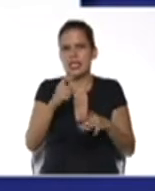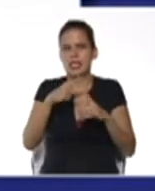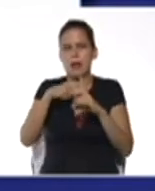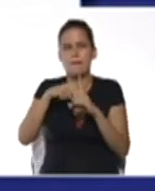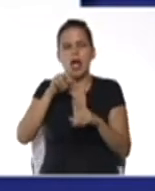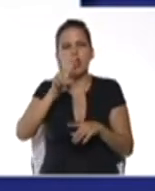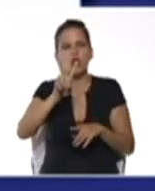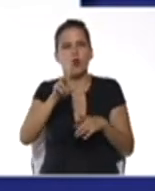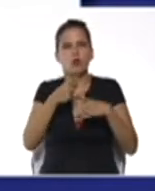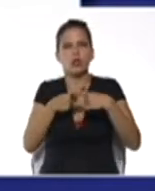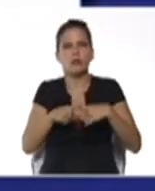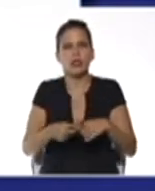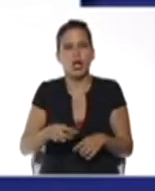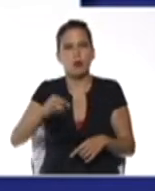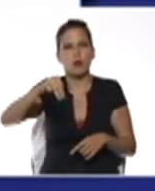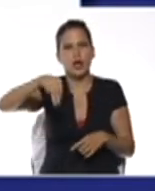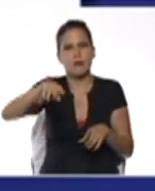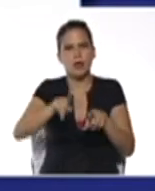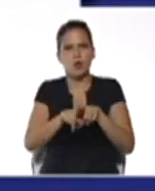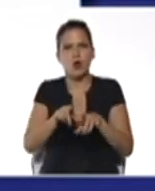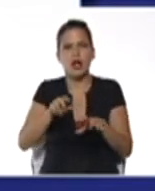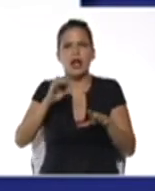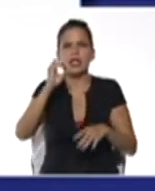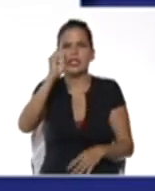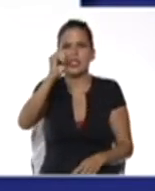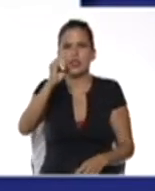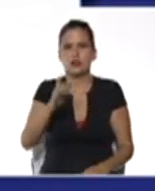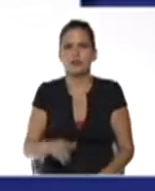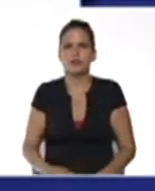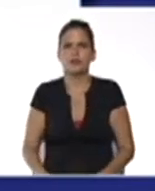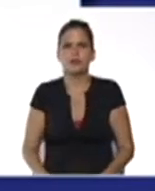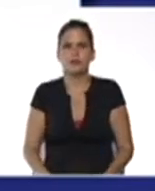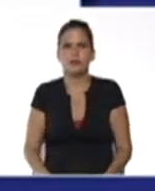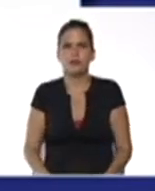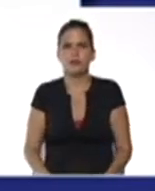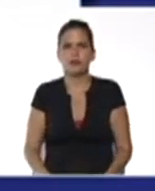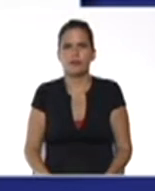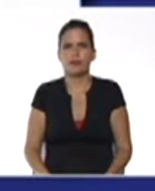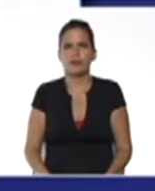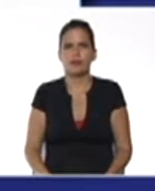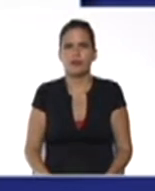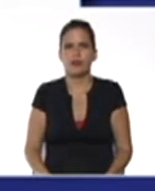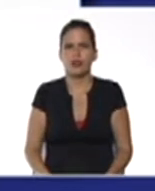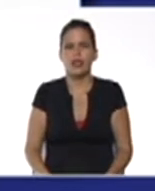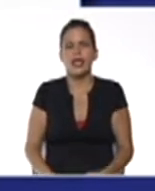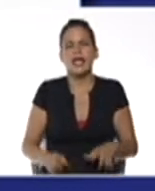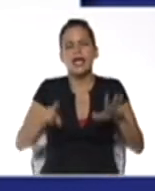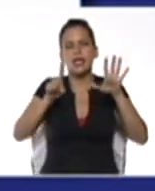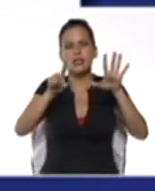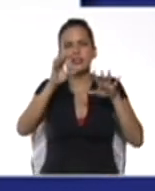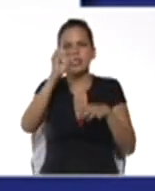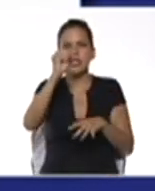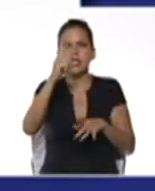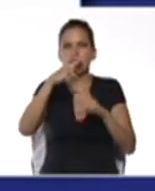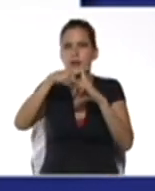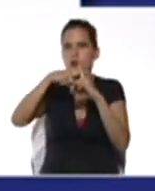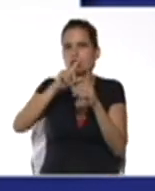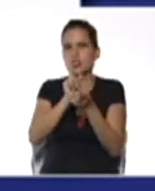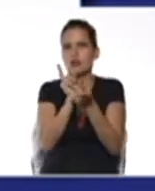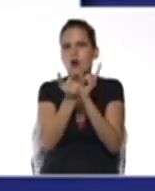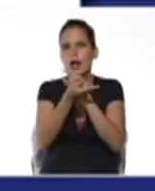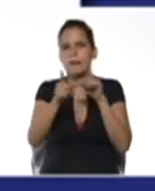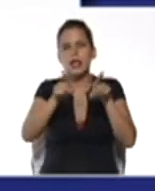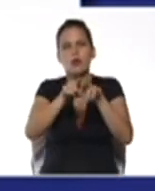a 0 y aquí despejamos el valor de m el 60 que está positivo pasa al otro miembro negativo